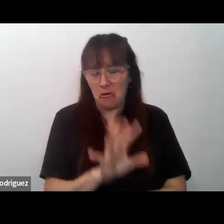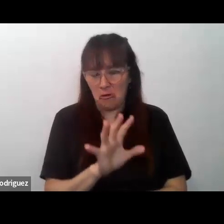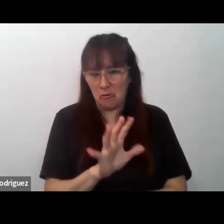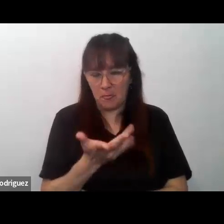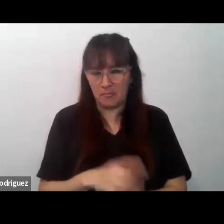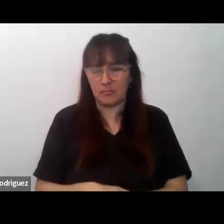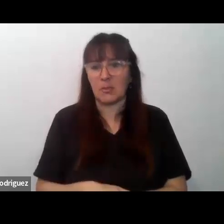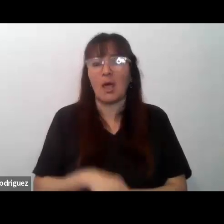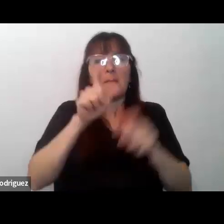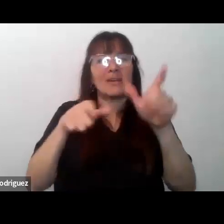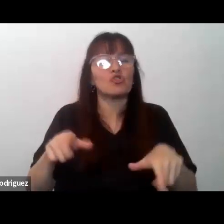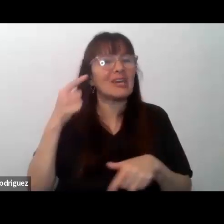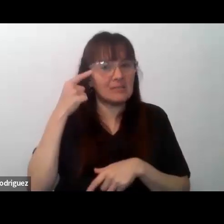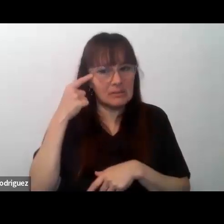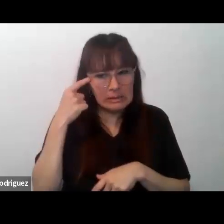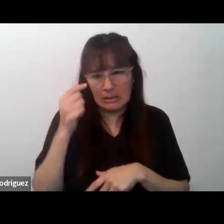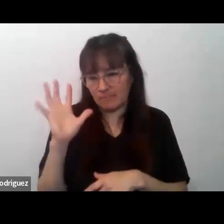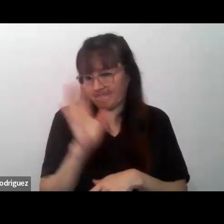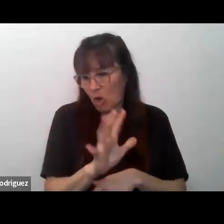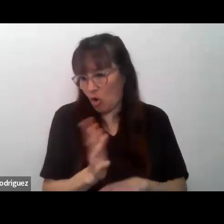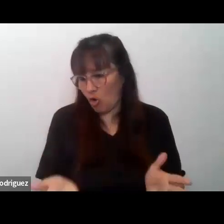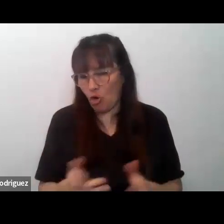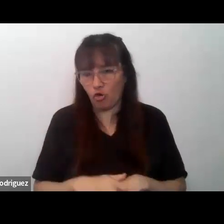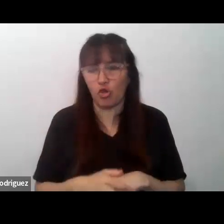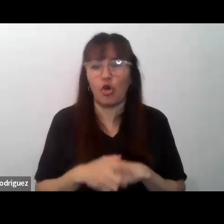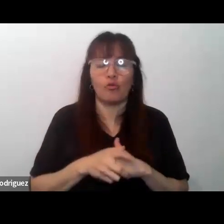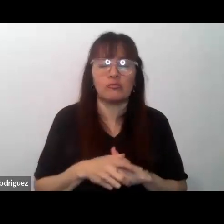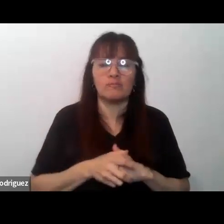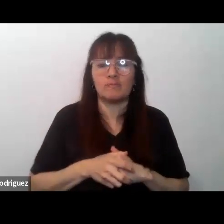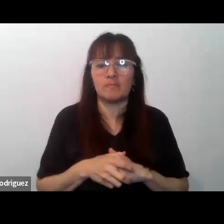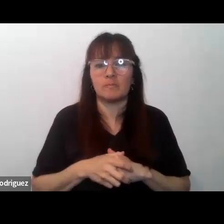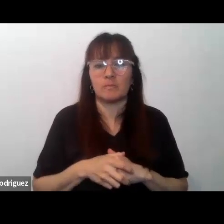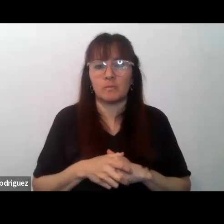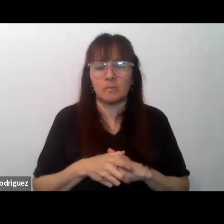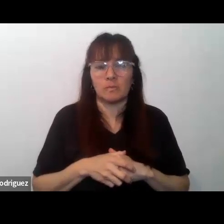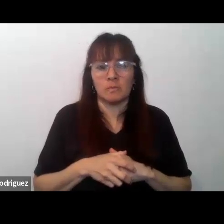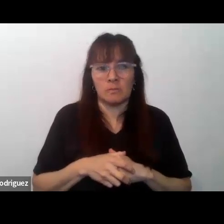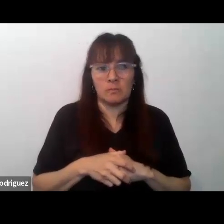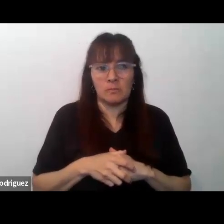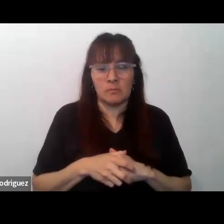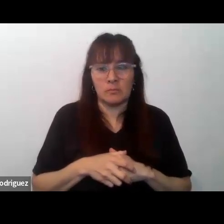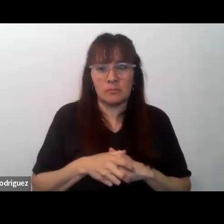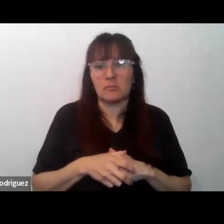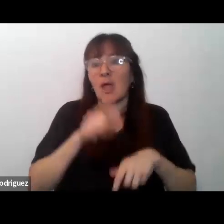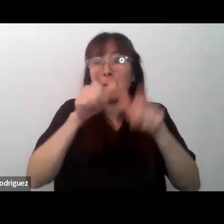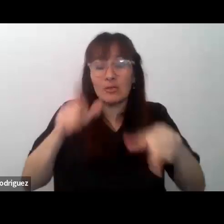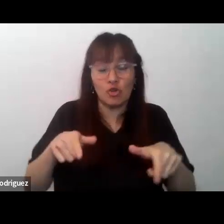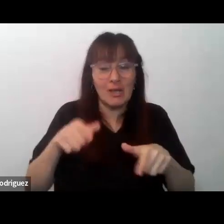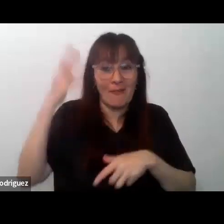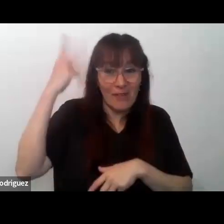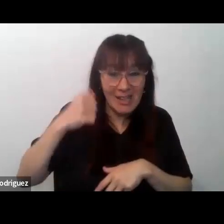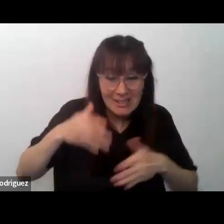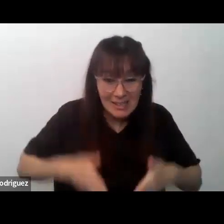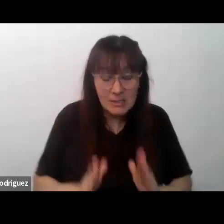coreanos a los inmigrantes que no son franceses